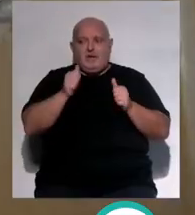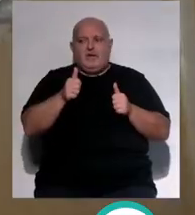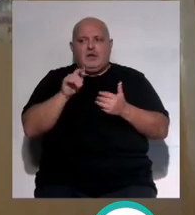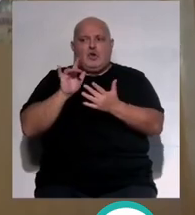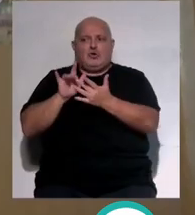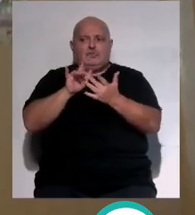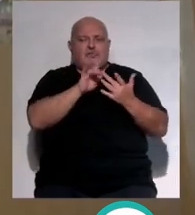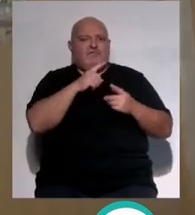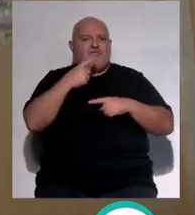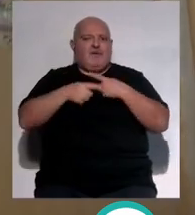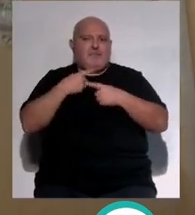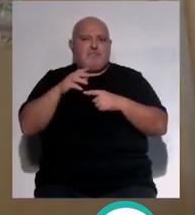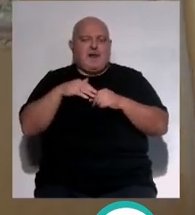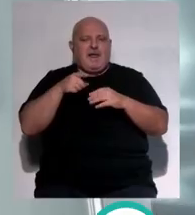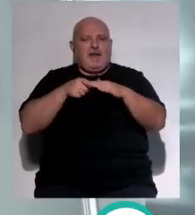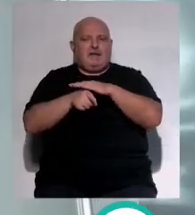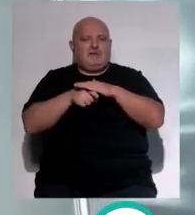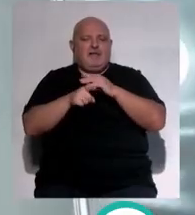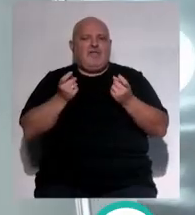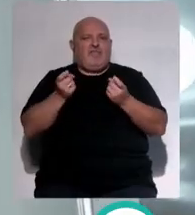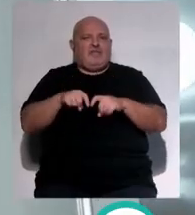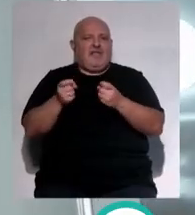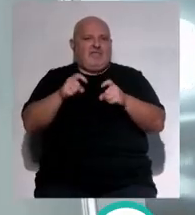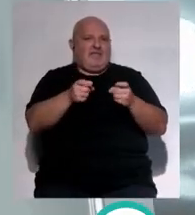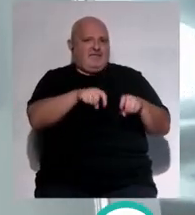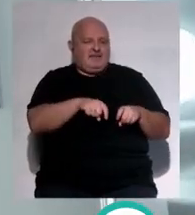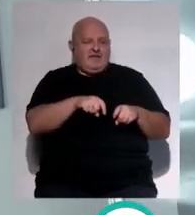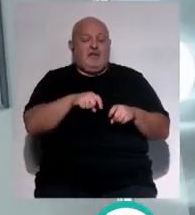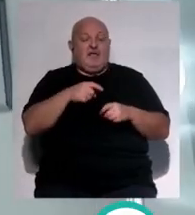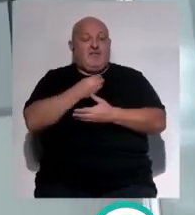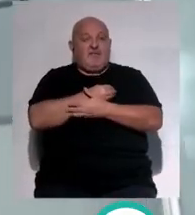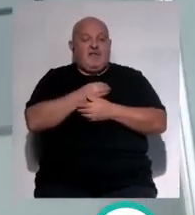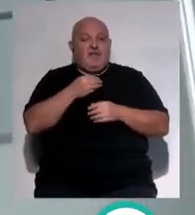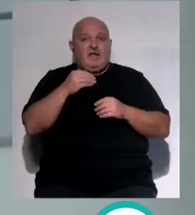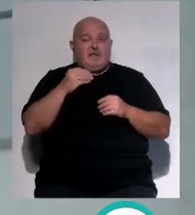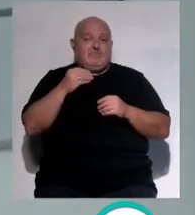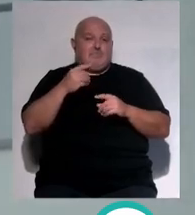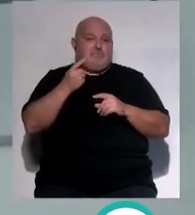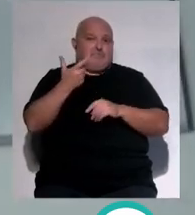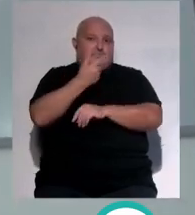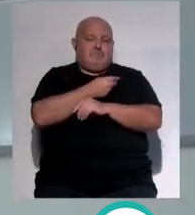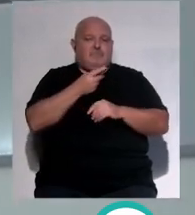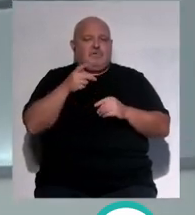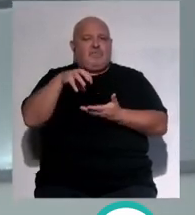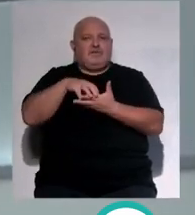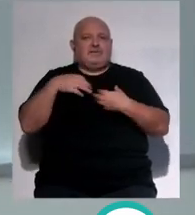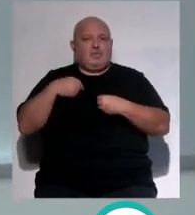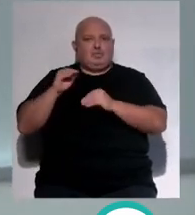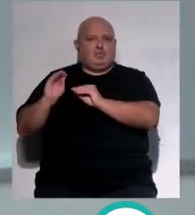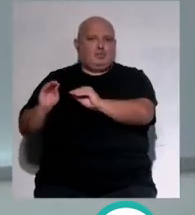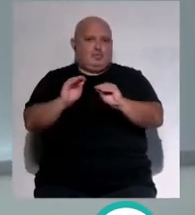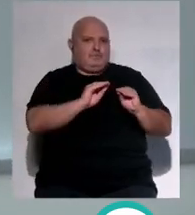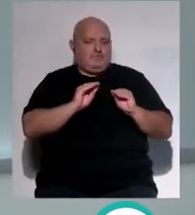contactar con las familias para la gestión de las citas de vacunación. Cada bebé recibirá la medicación en su centro de salud.